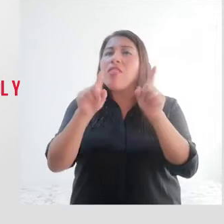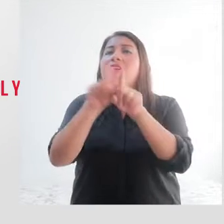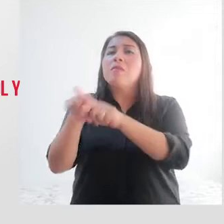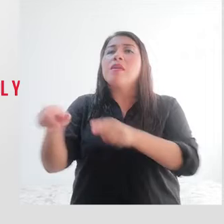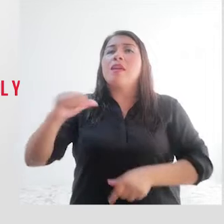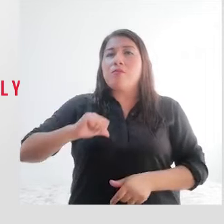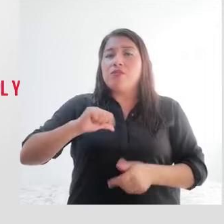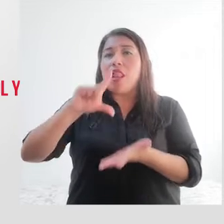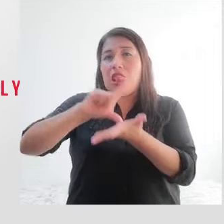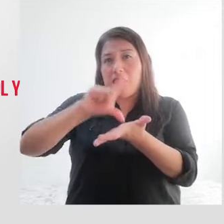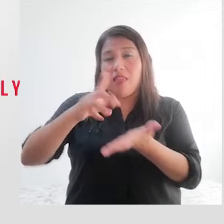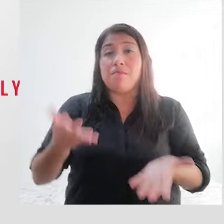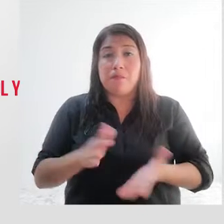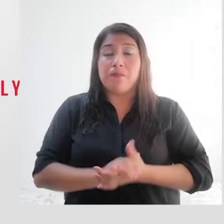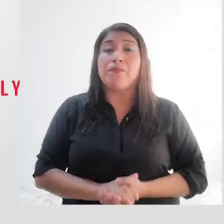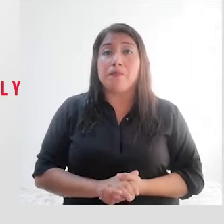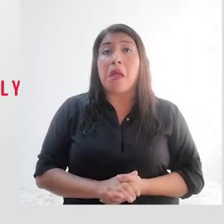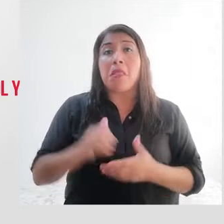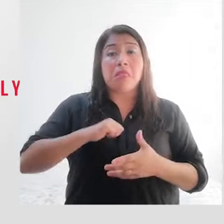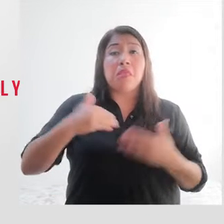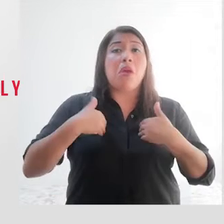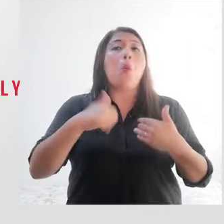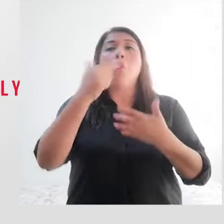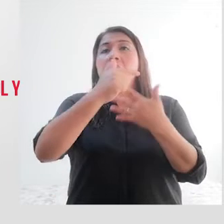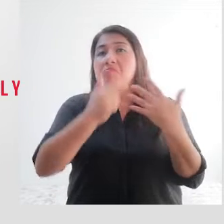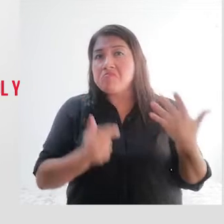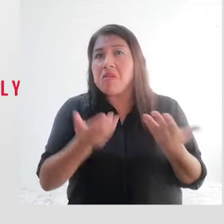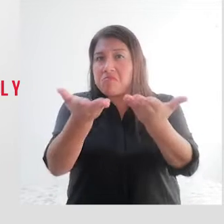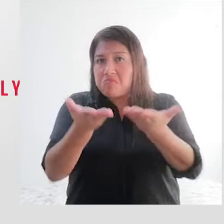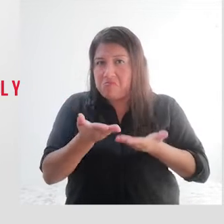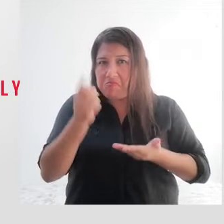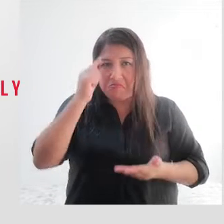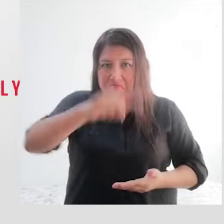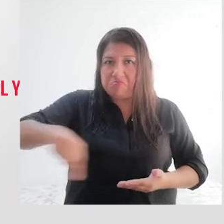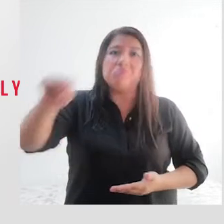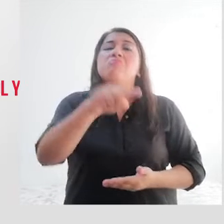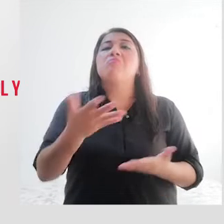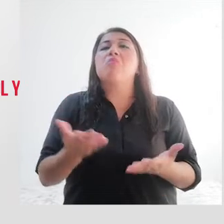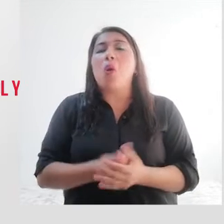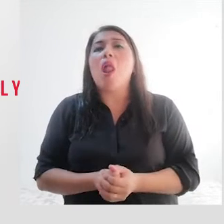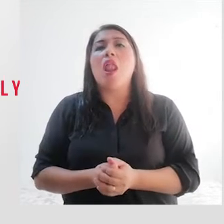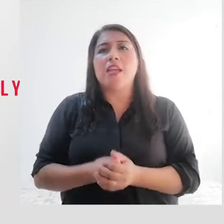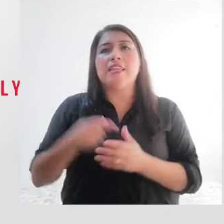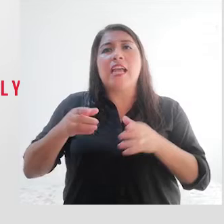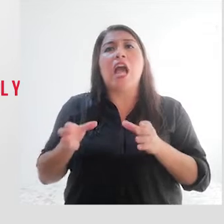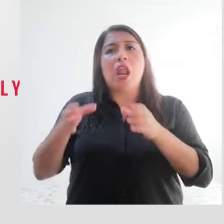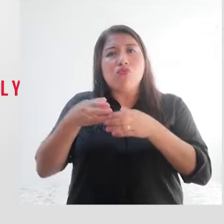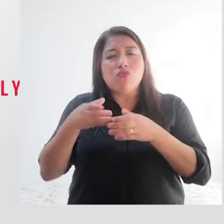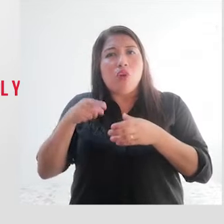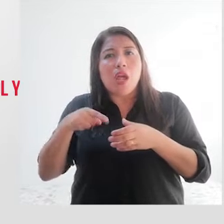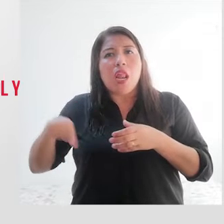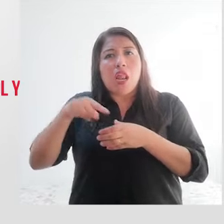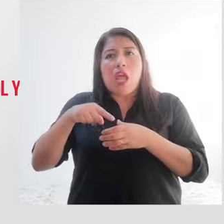Municipalidad de Lima. Esa es otra noticia y otra invitación para todos ustedes. La Dirección de Promoción Laboral